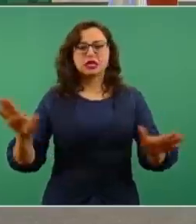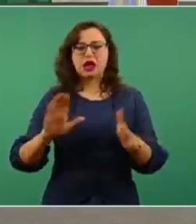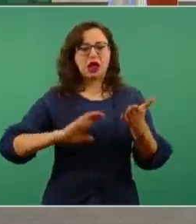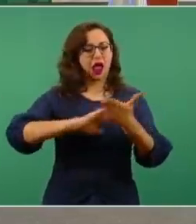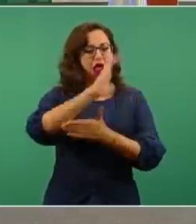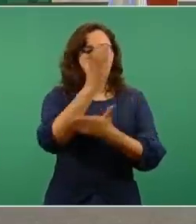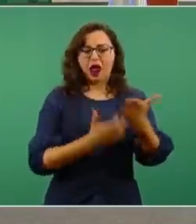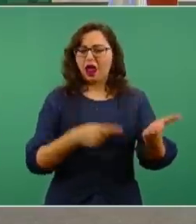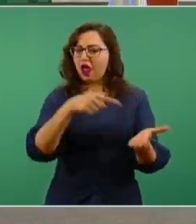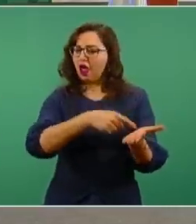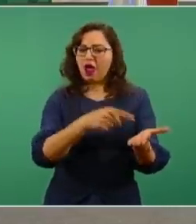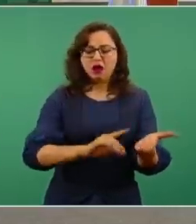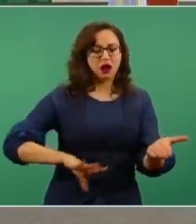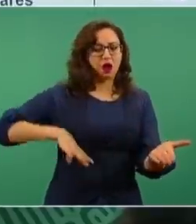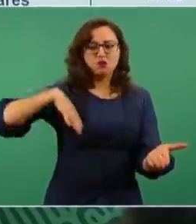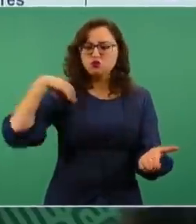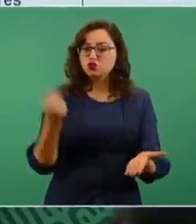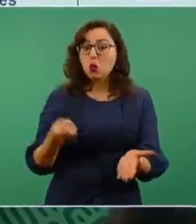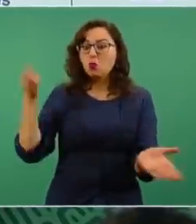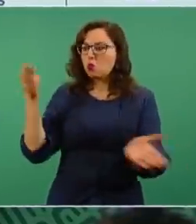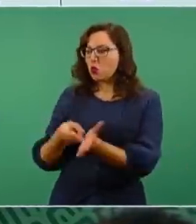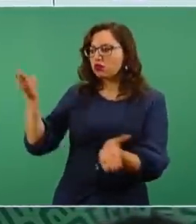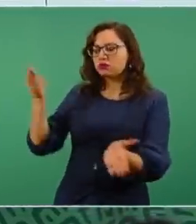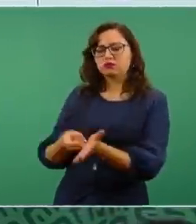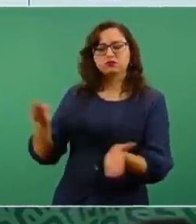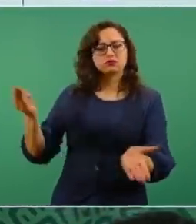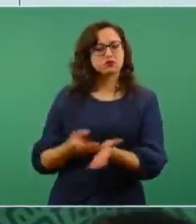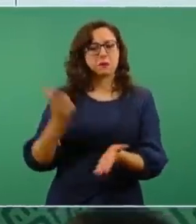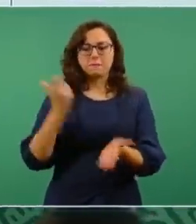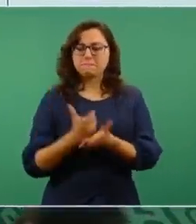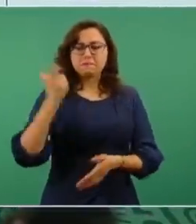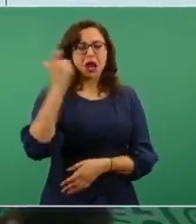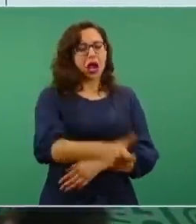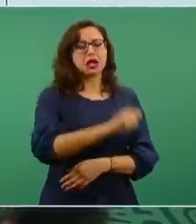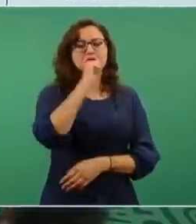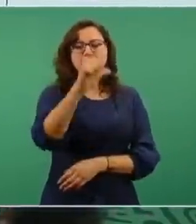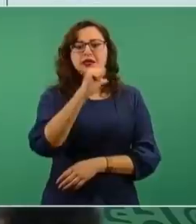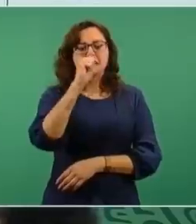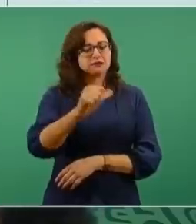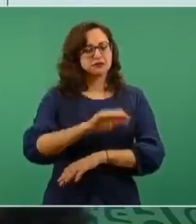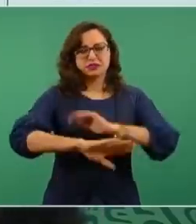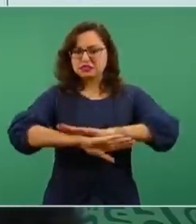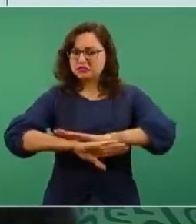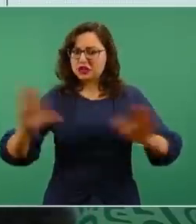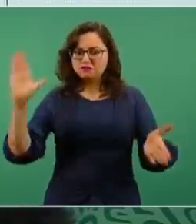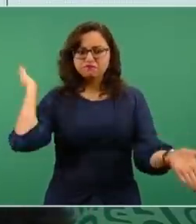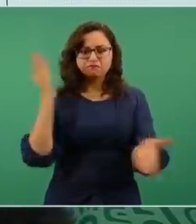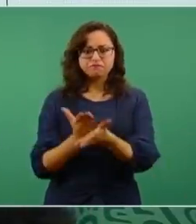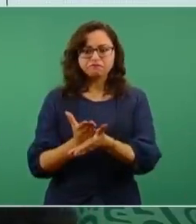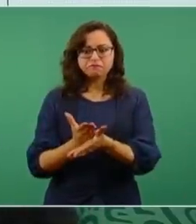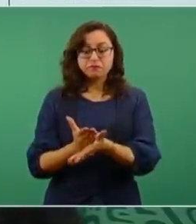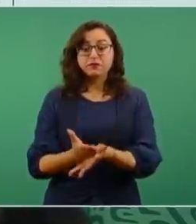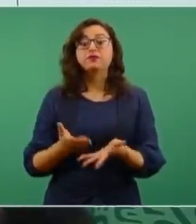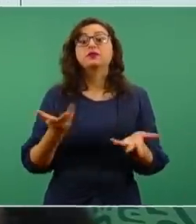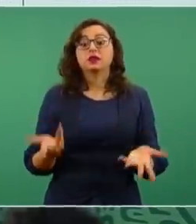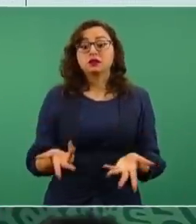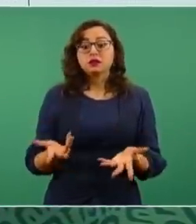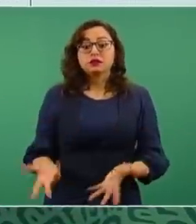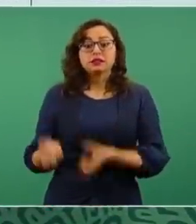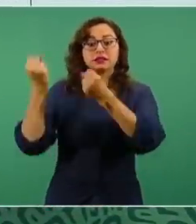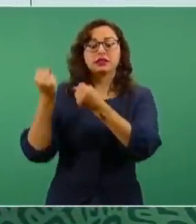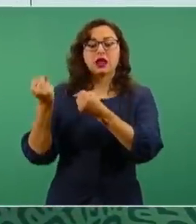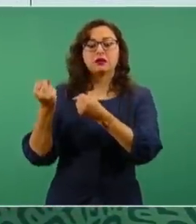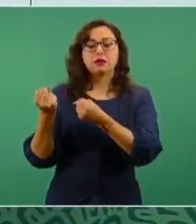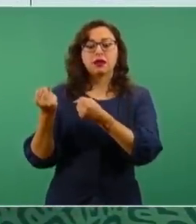leonino y se dejaron de pagar 147 millones de dólares, que equivalen a tres mil 30